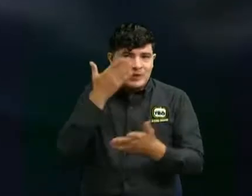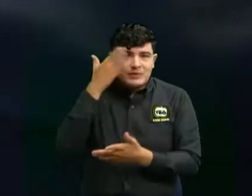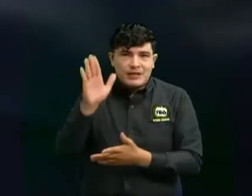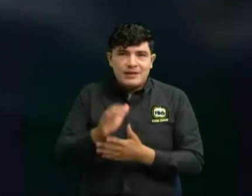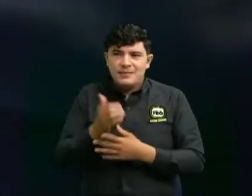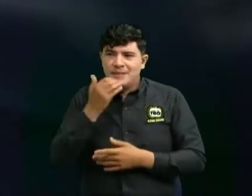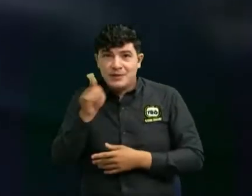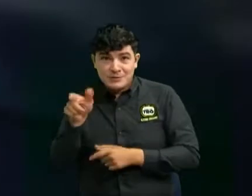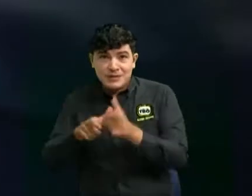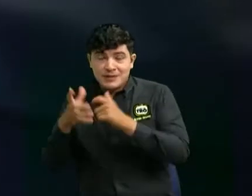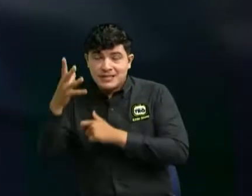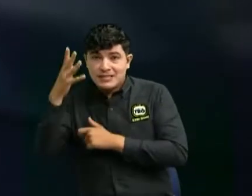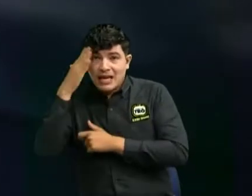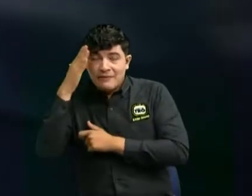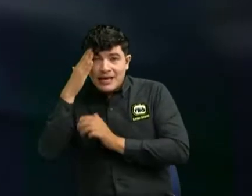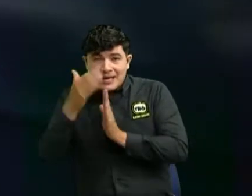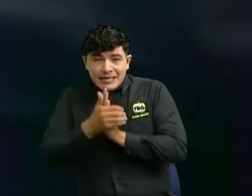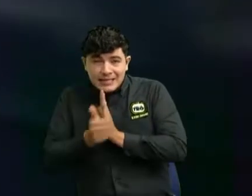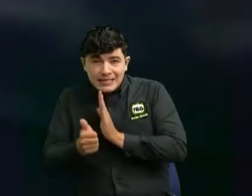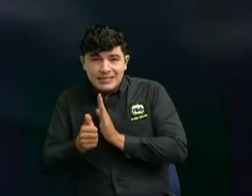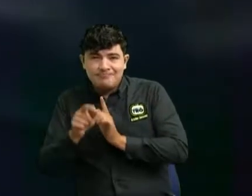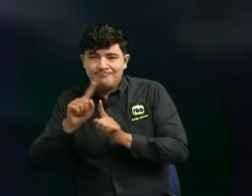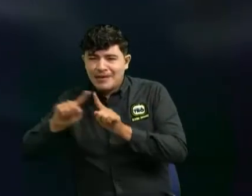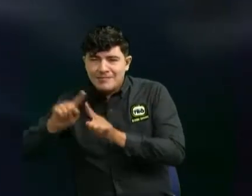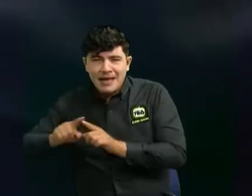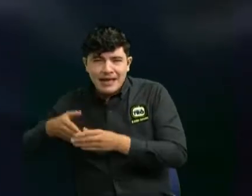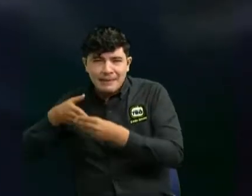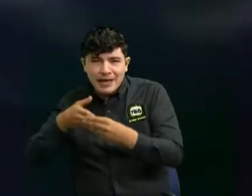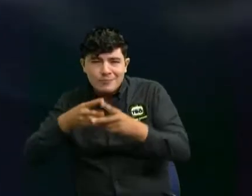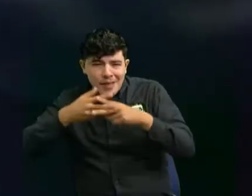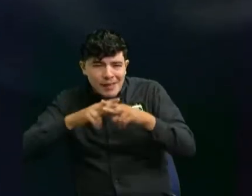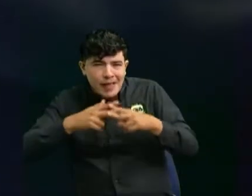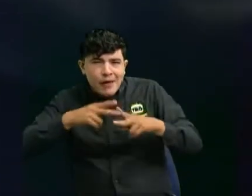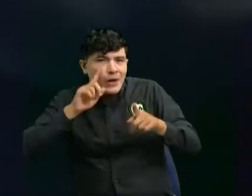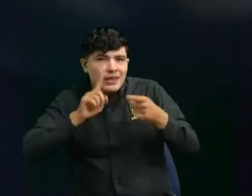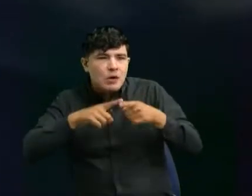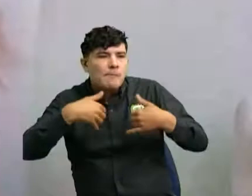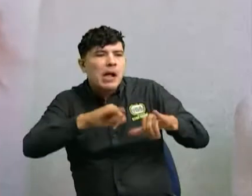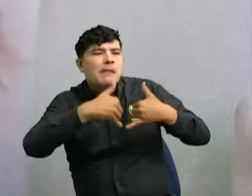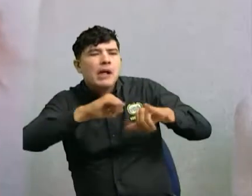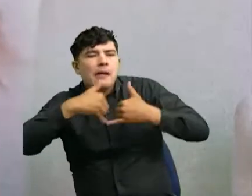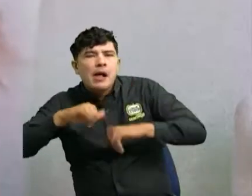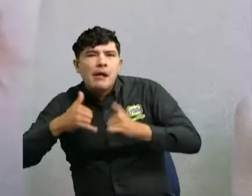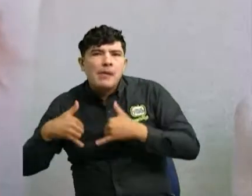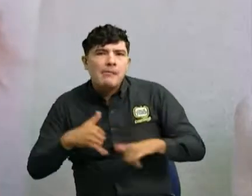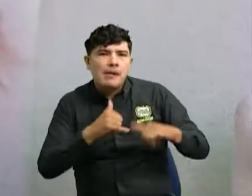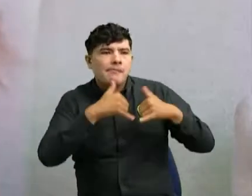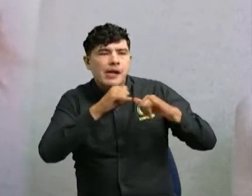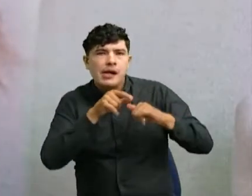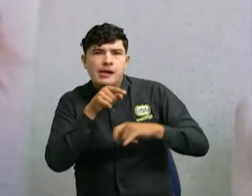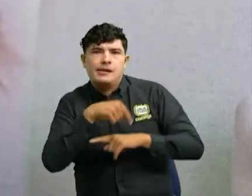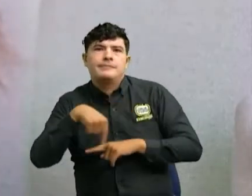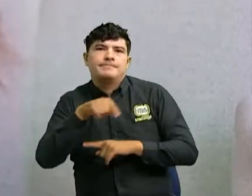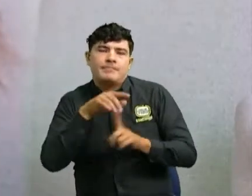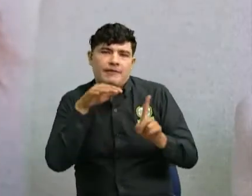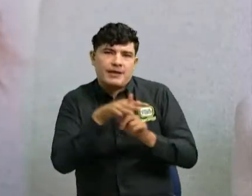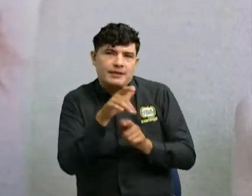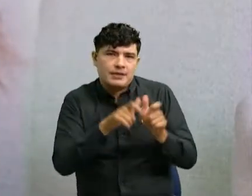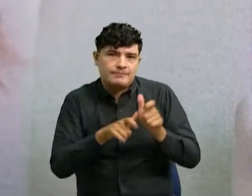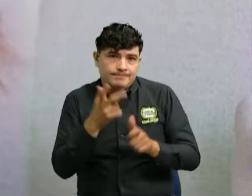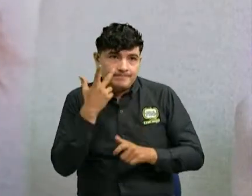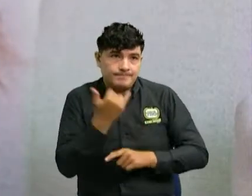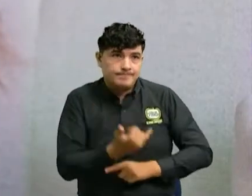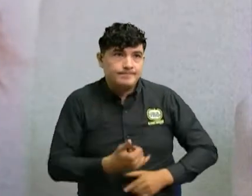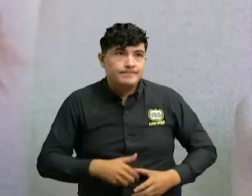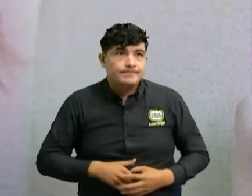phishing, spoofing y farshing, todas dirigidas a engañar a las personas al simular ser sitios oficiales de páginas de entidades